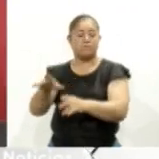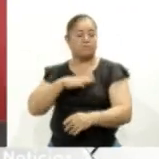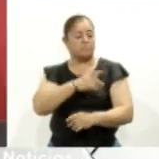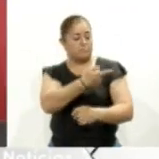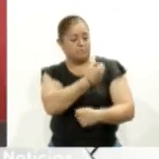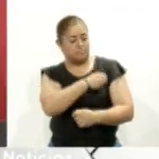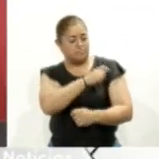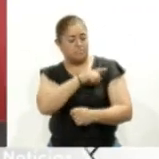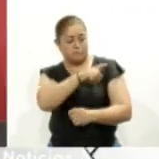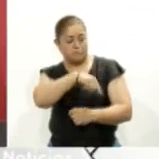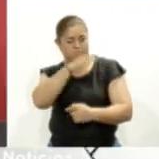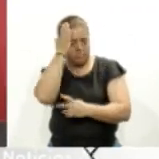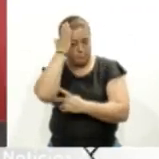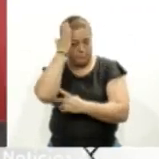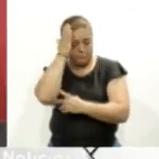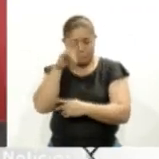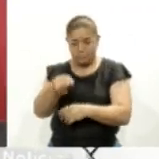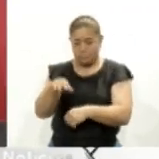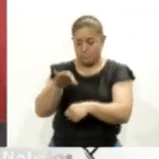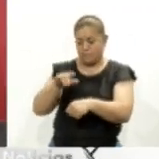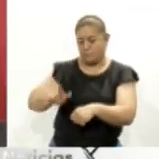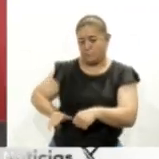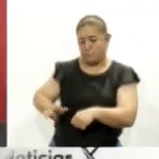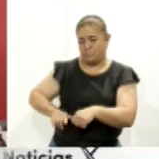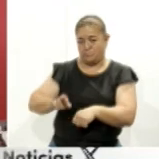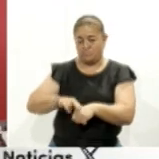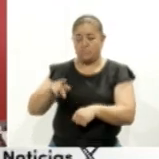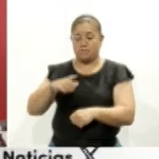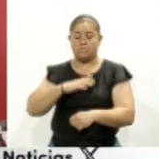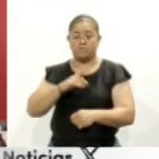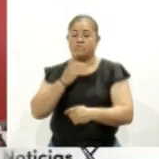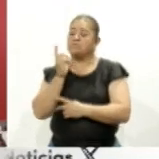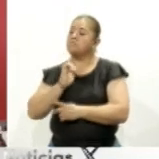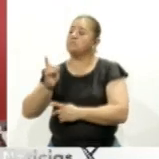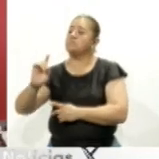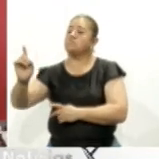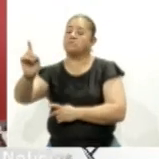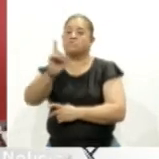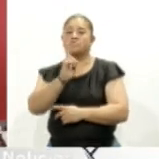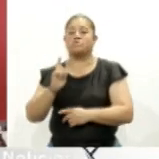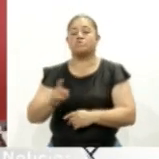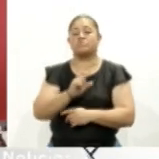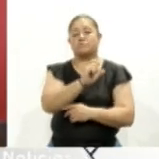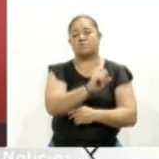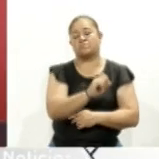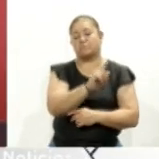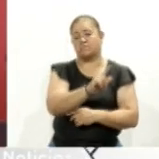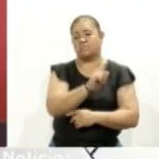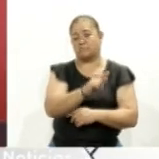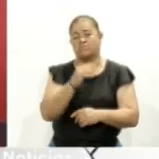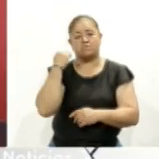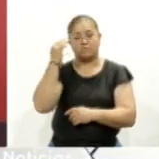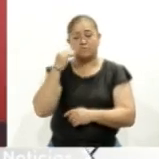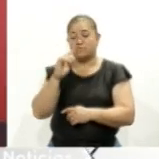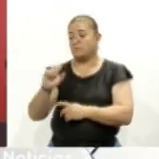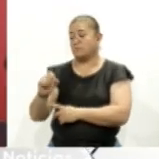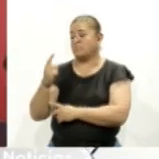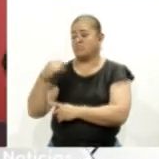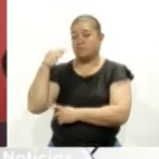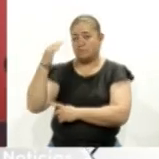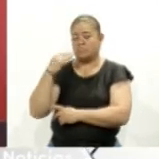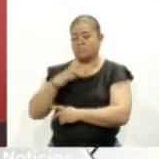Indicó que sus recorridos concluirán el 17 de marzo y el 21 de marzo se reunirá con la gobernadora de Tlaxcala y sus 22